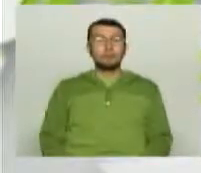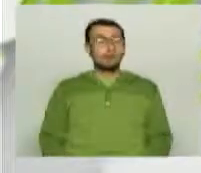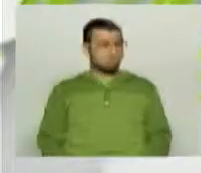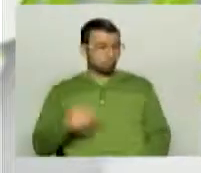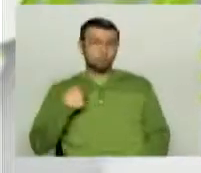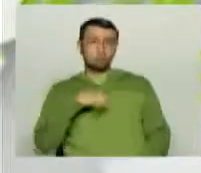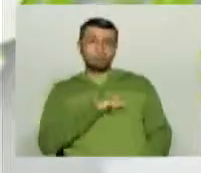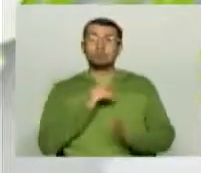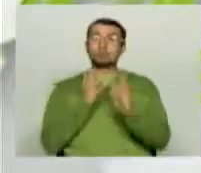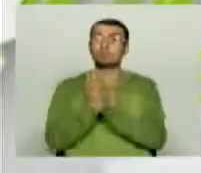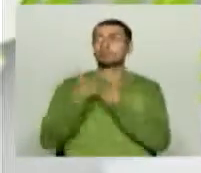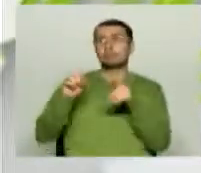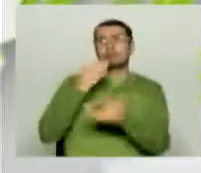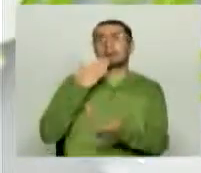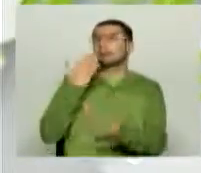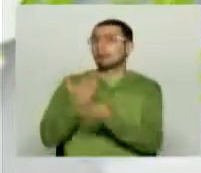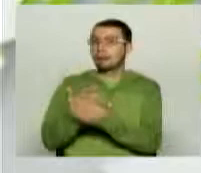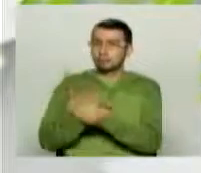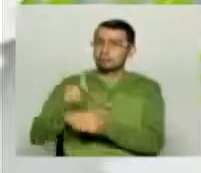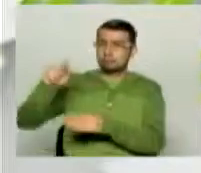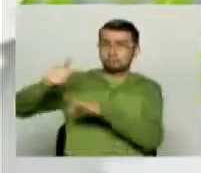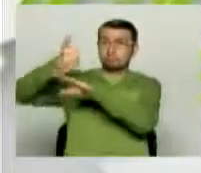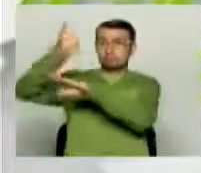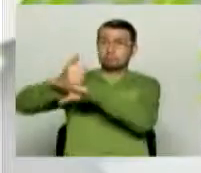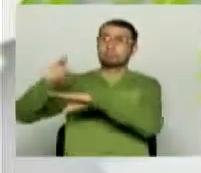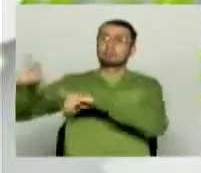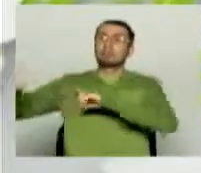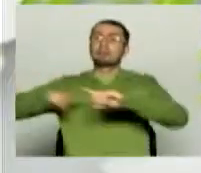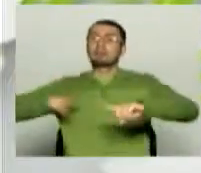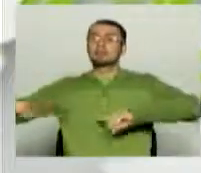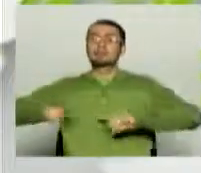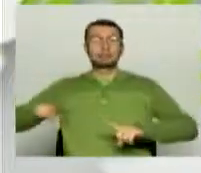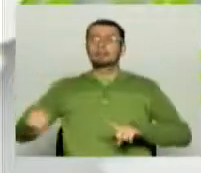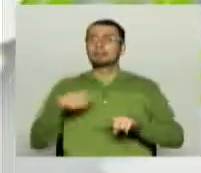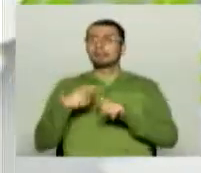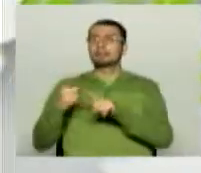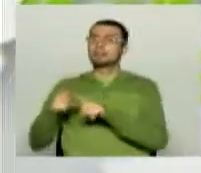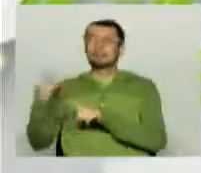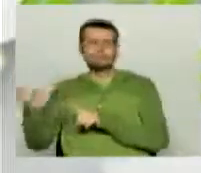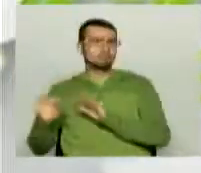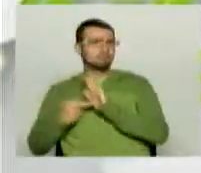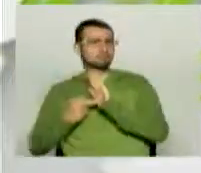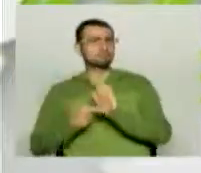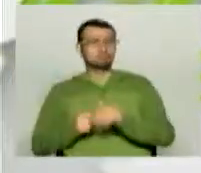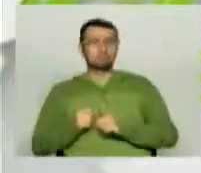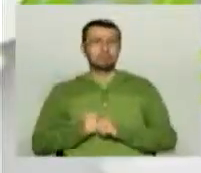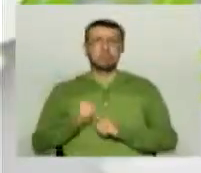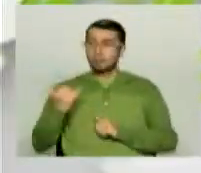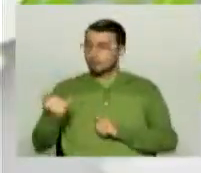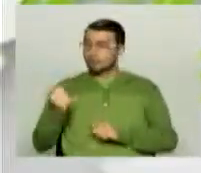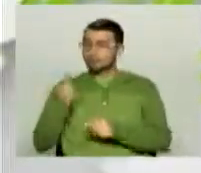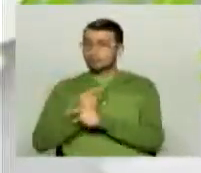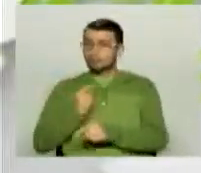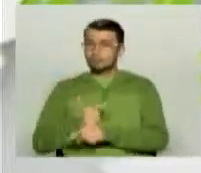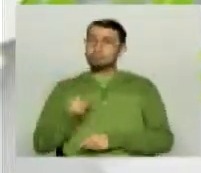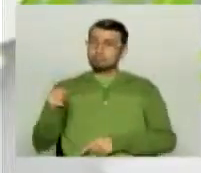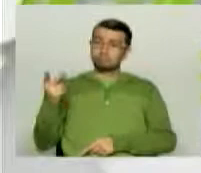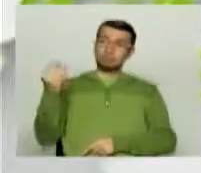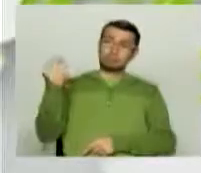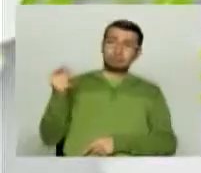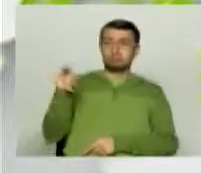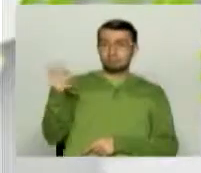mencionar y darle gracias a la parte administrativa, a los directivos de nuestro canal, a la gente del, como dicen, popularmente del billete, porque